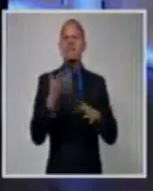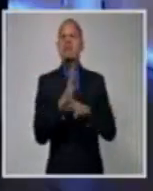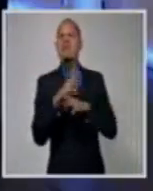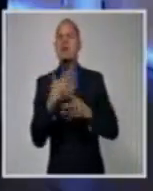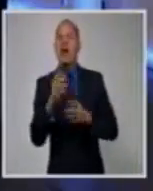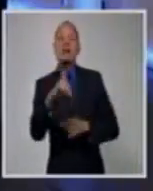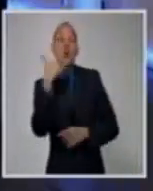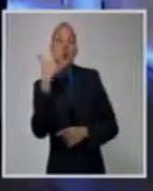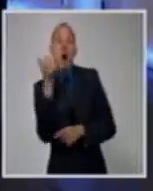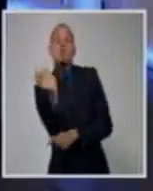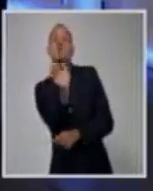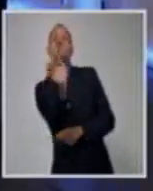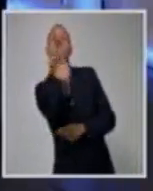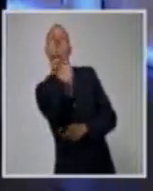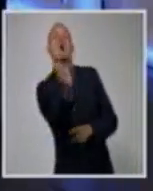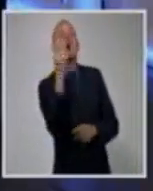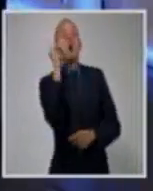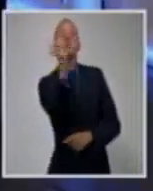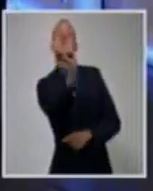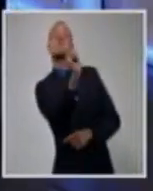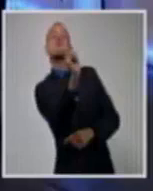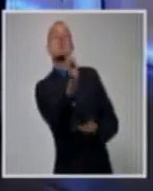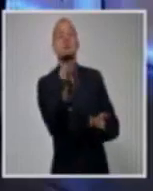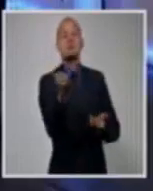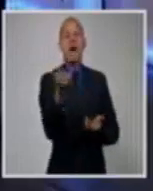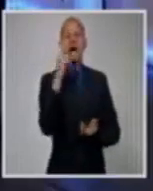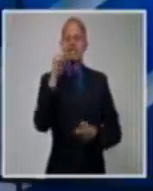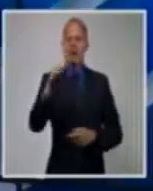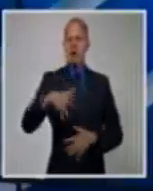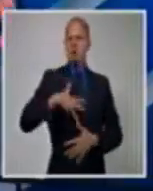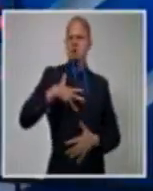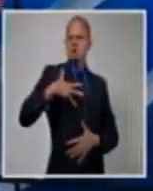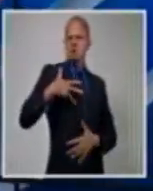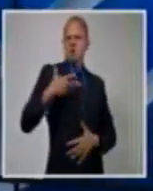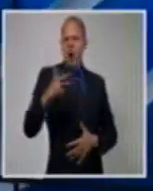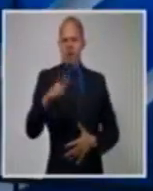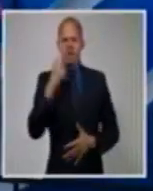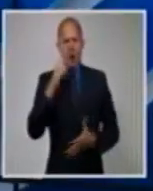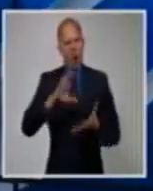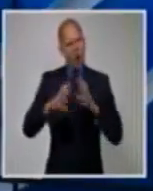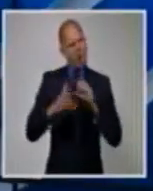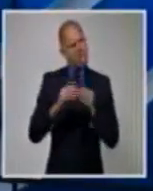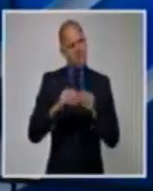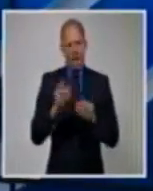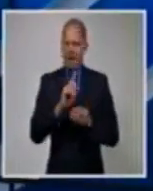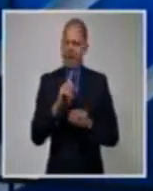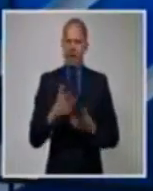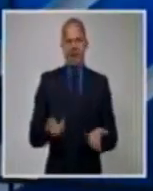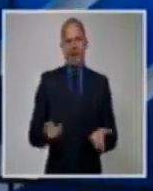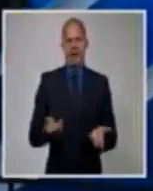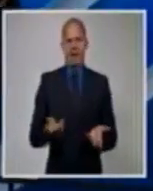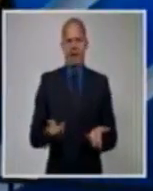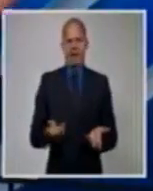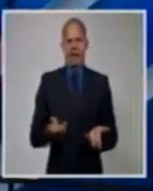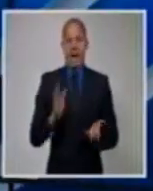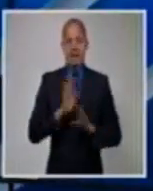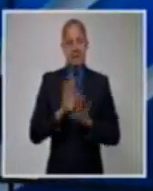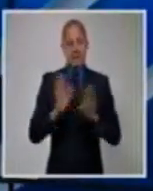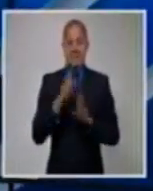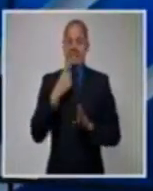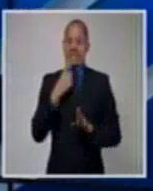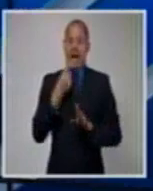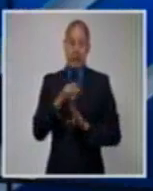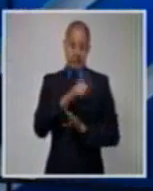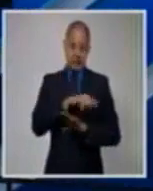pagados, estás asistiendo a una provocación que está escalada, vamos desde el Ministerio de Cultura a publicar todos los mensajes en la noche de ayer,